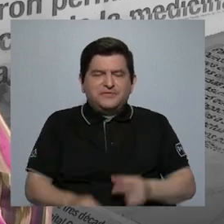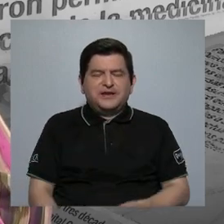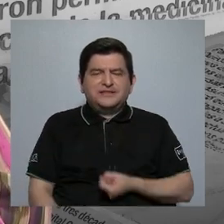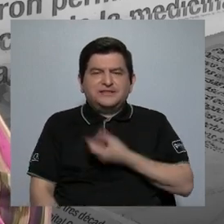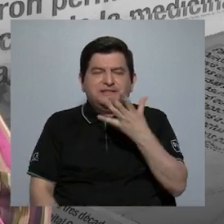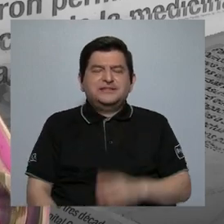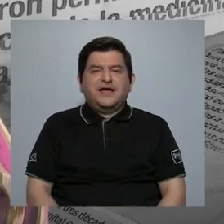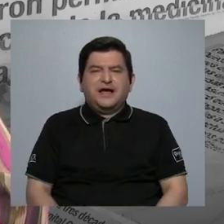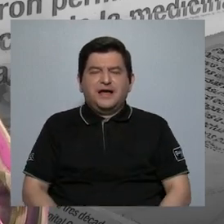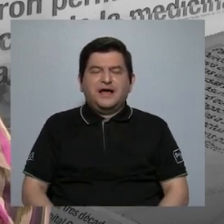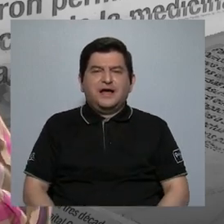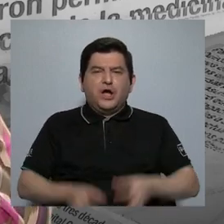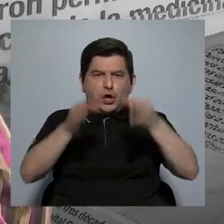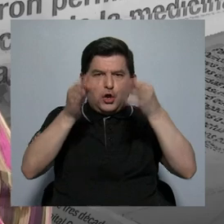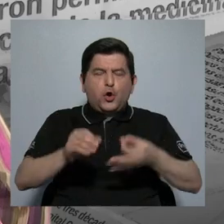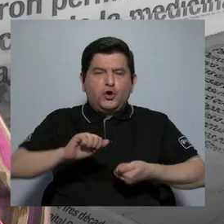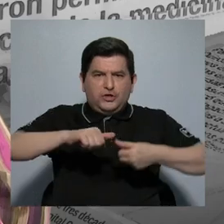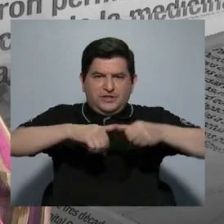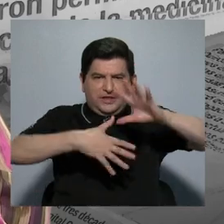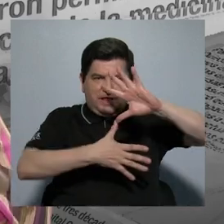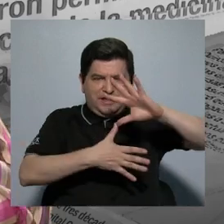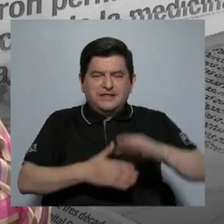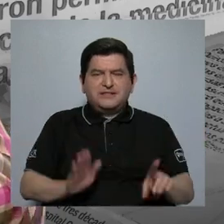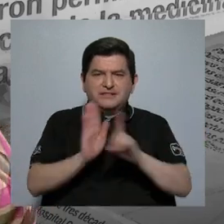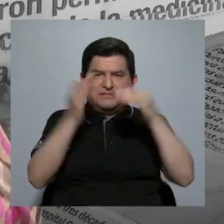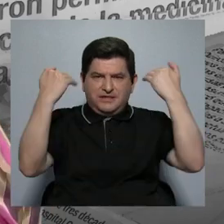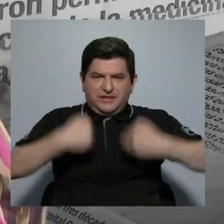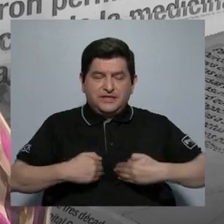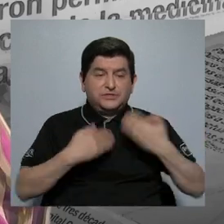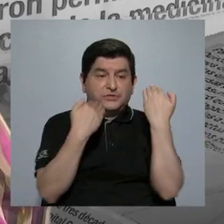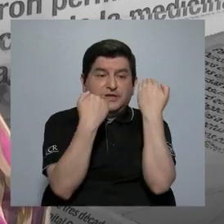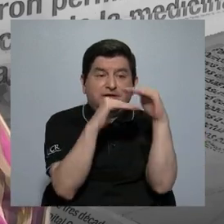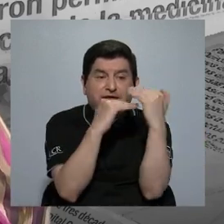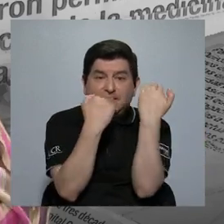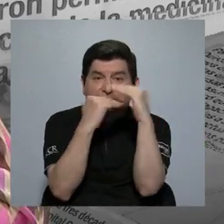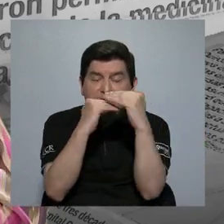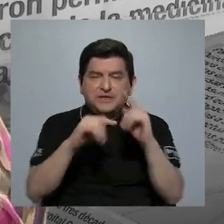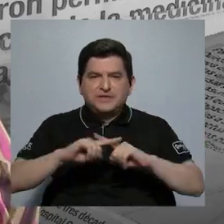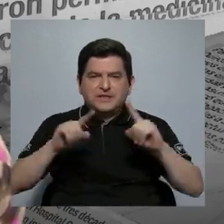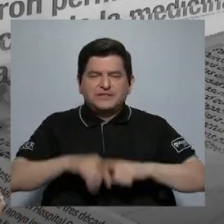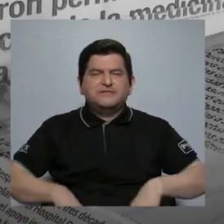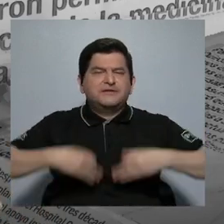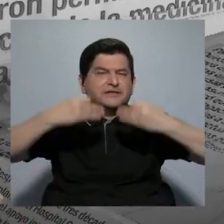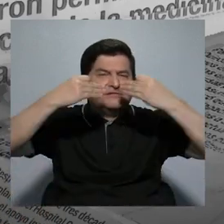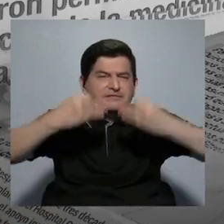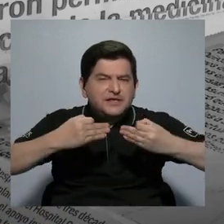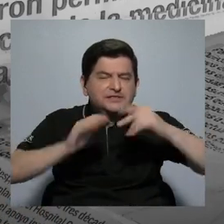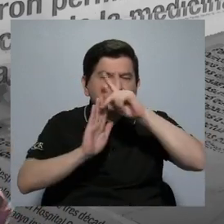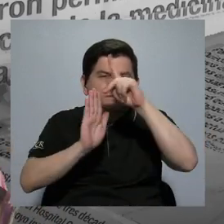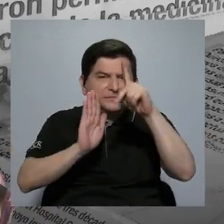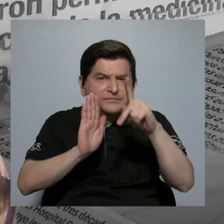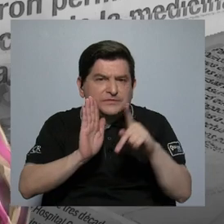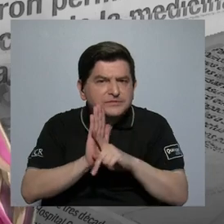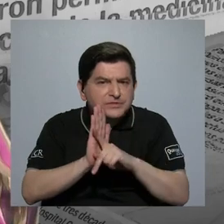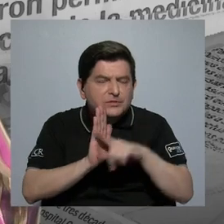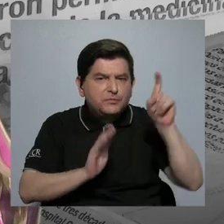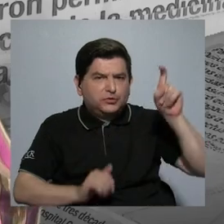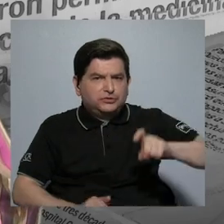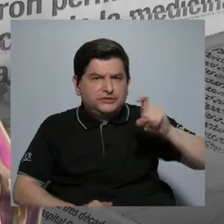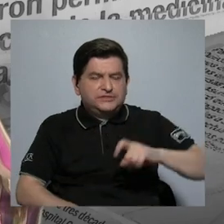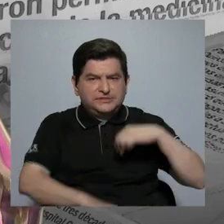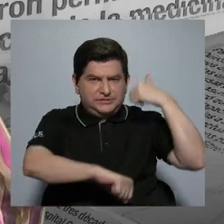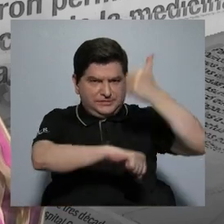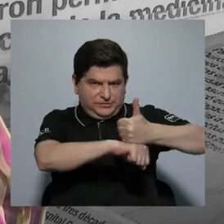Corte Interamericana de Derechos Humanos, en el que se delimita algunas directrices o algunos principios que debería